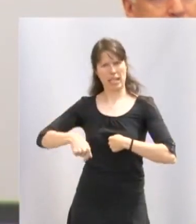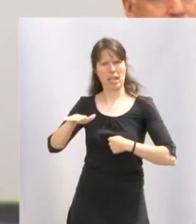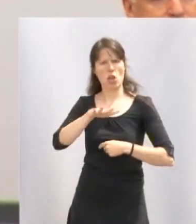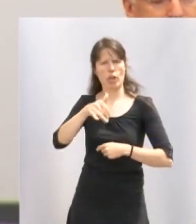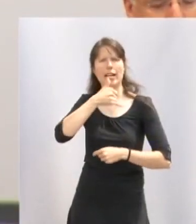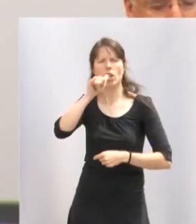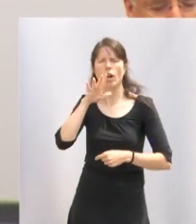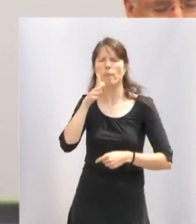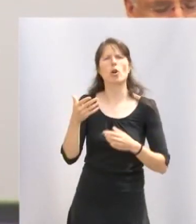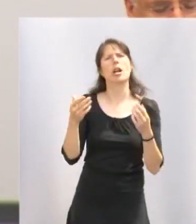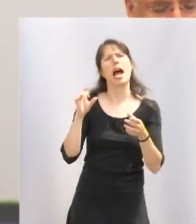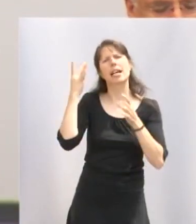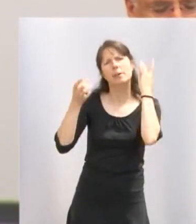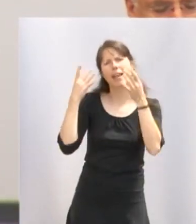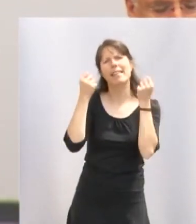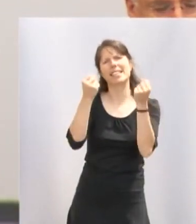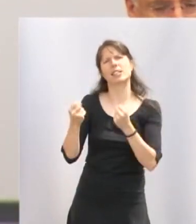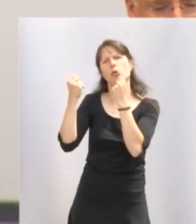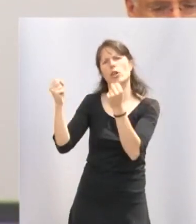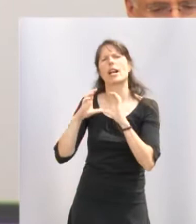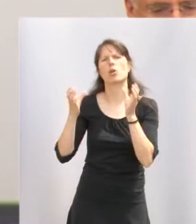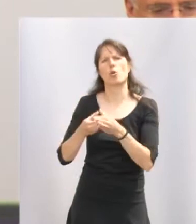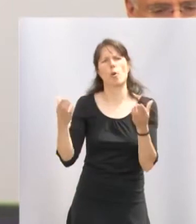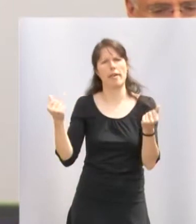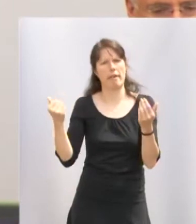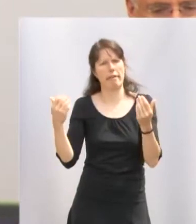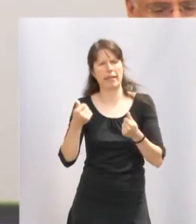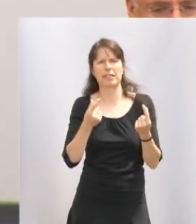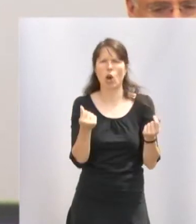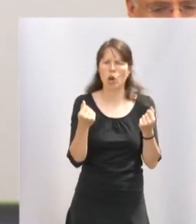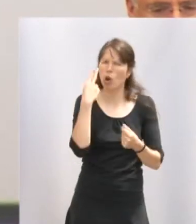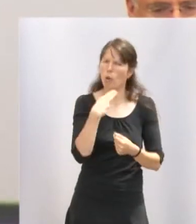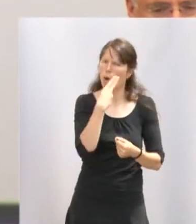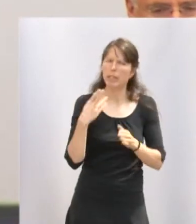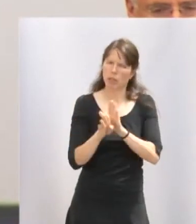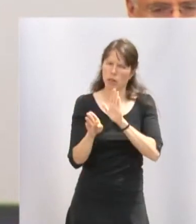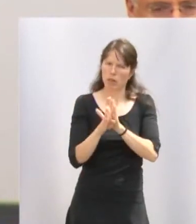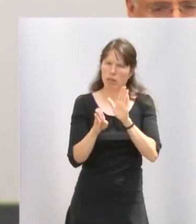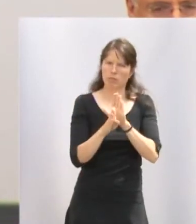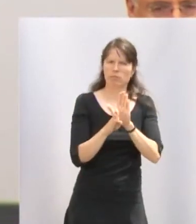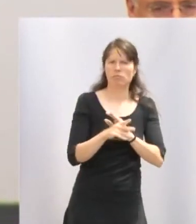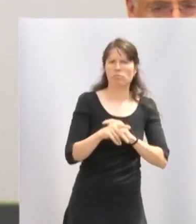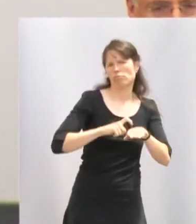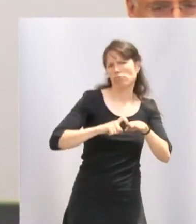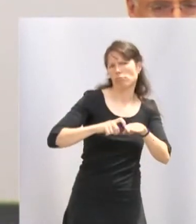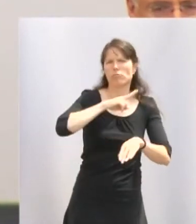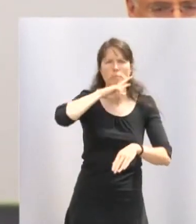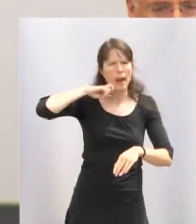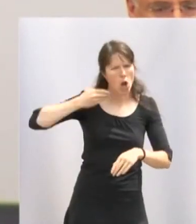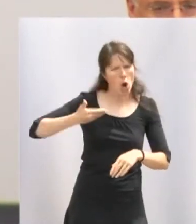institucional con la que el grupo de danzas de Logroño ha expresado su compromiso permanente con los rasgos y valores del pueblo riojano.